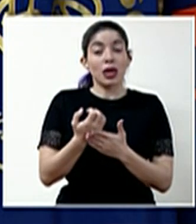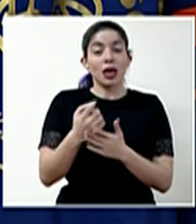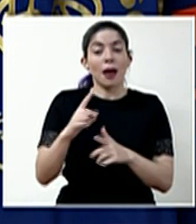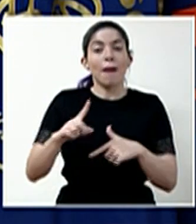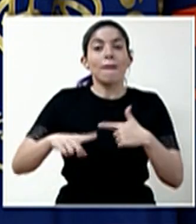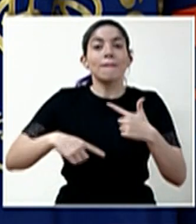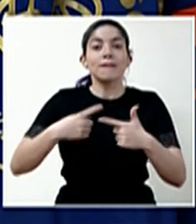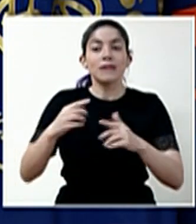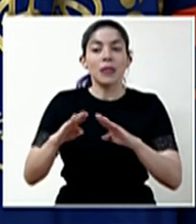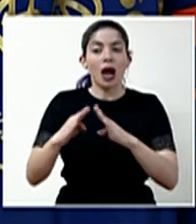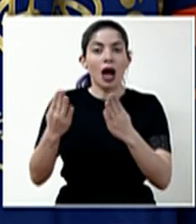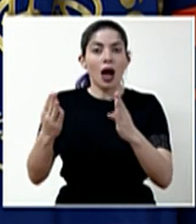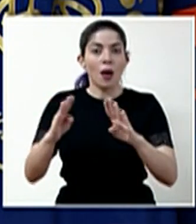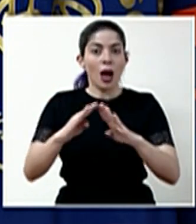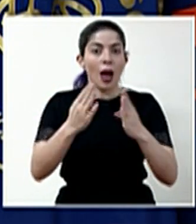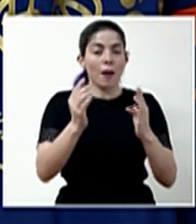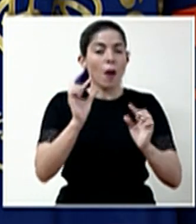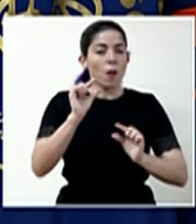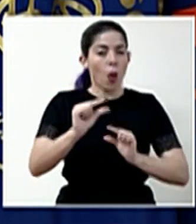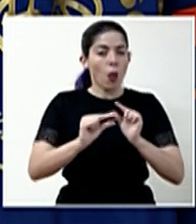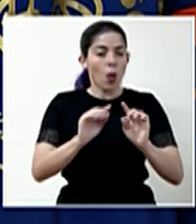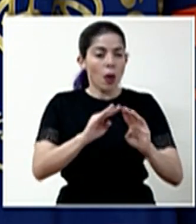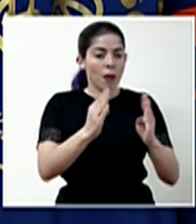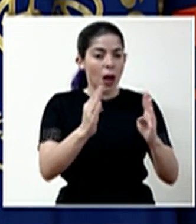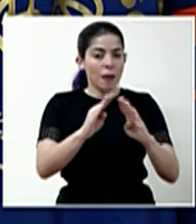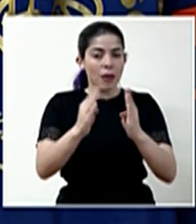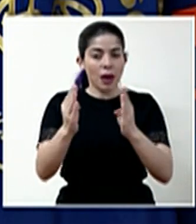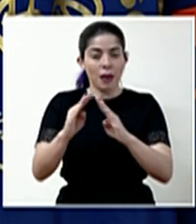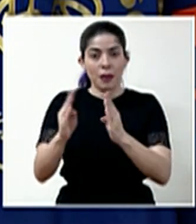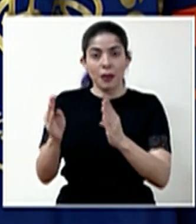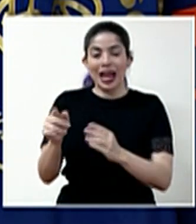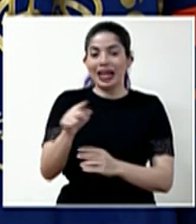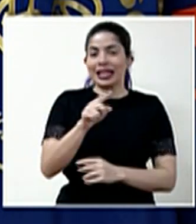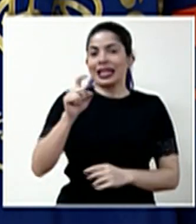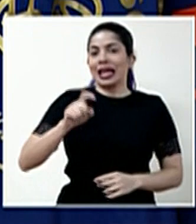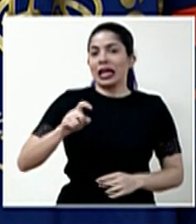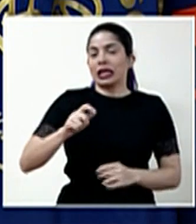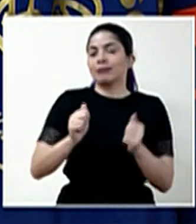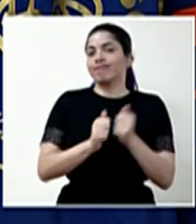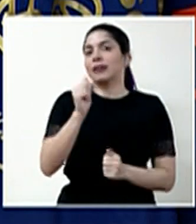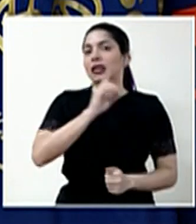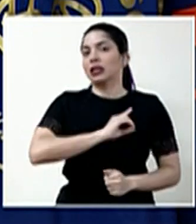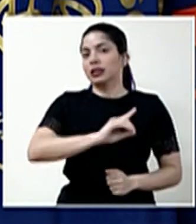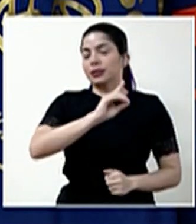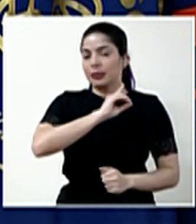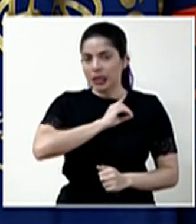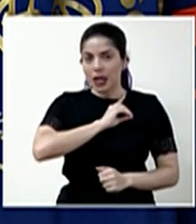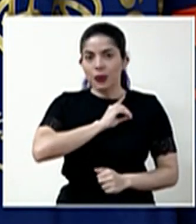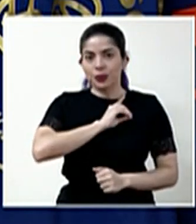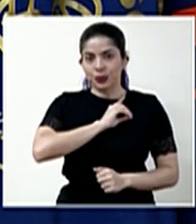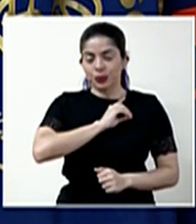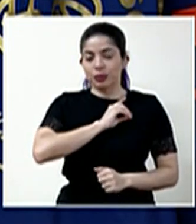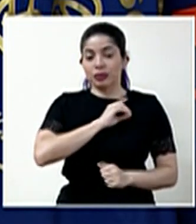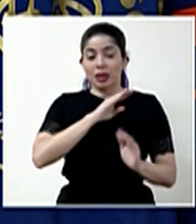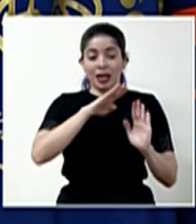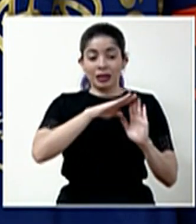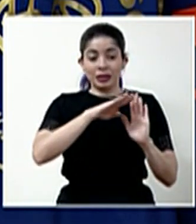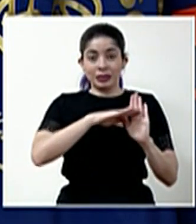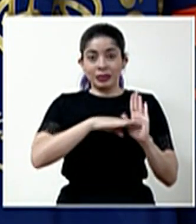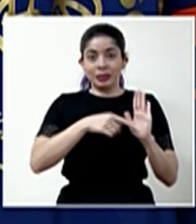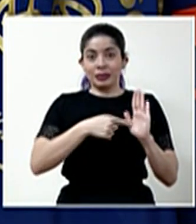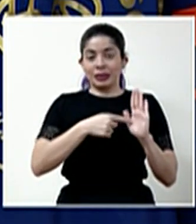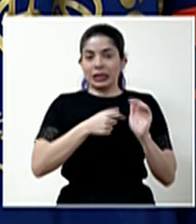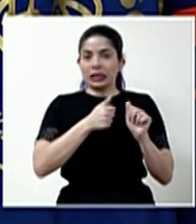va abriendo poco a poco, necesitamos mayor disciplina y seguir los lineamientos